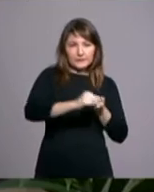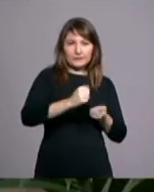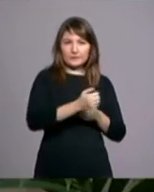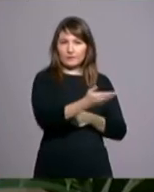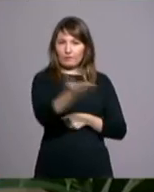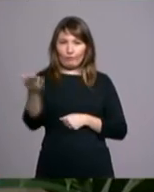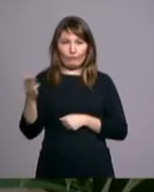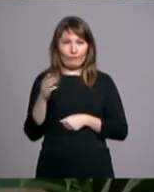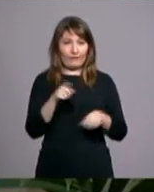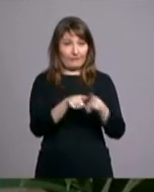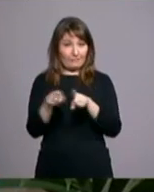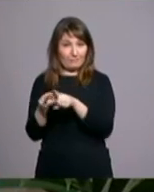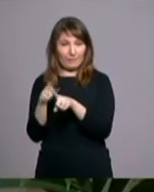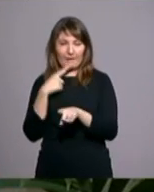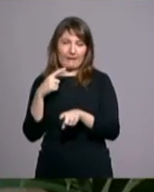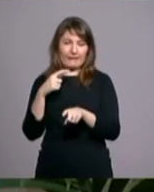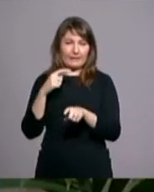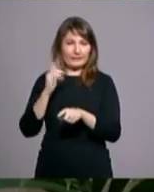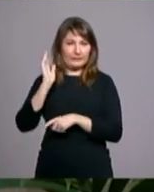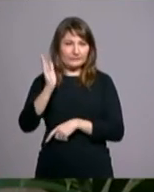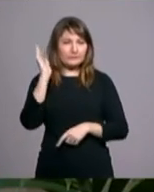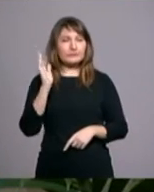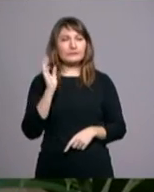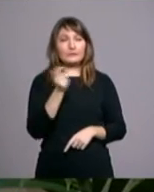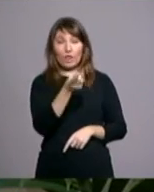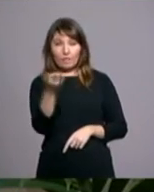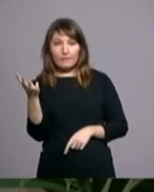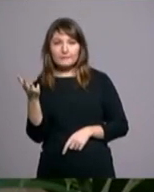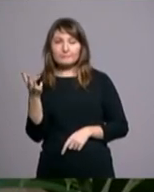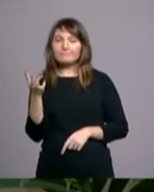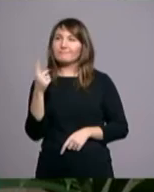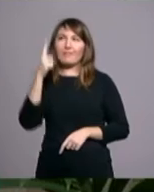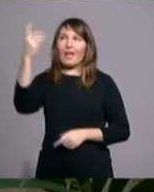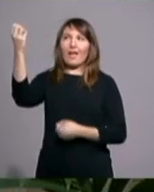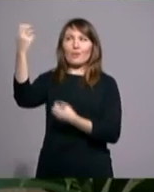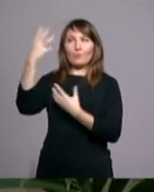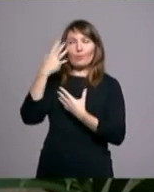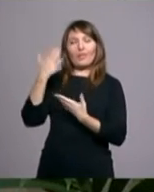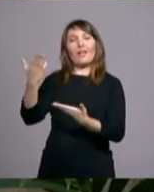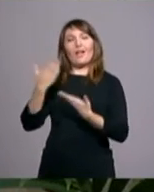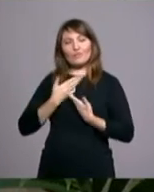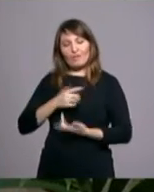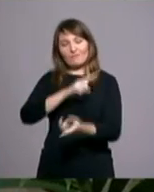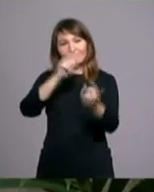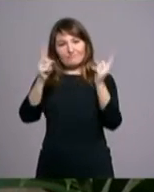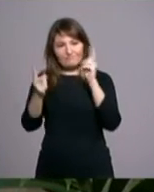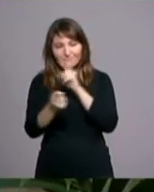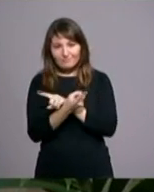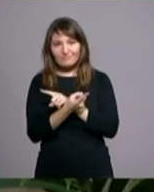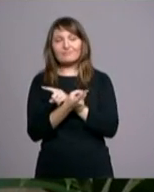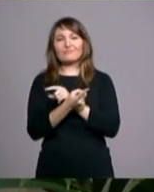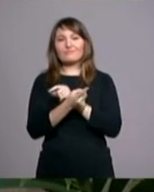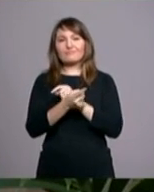estropear normalmente a los demás se convertirán